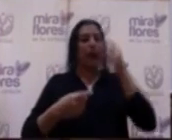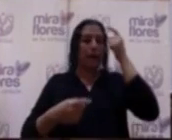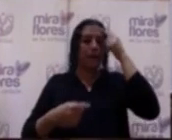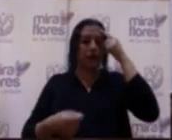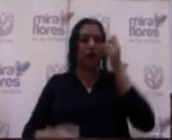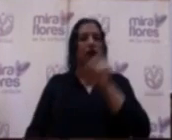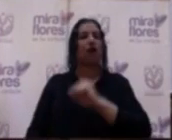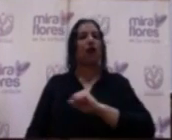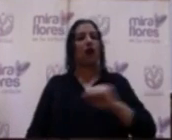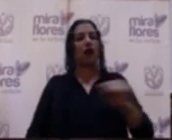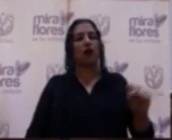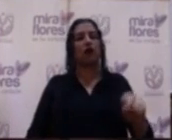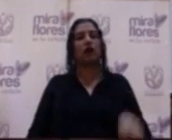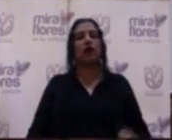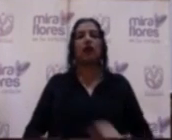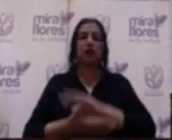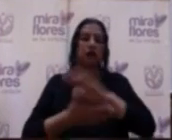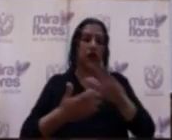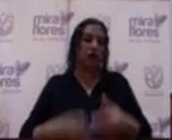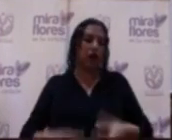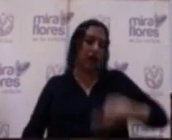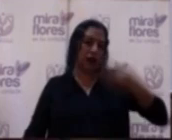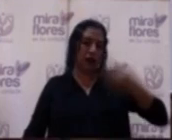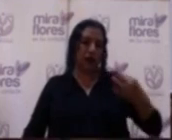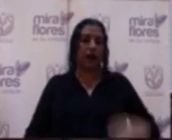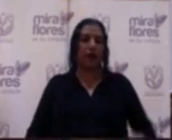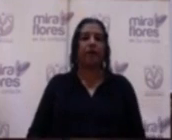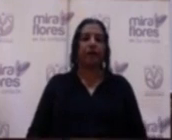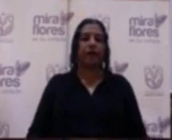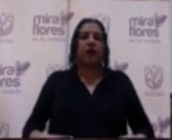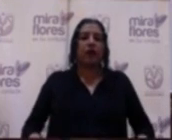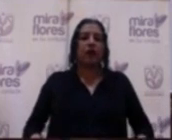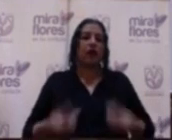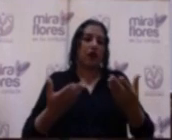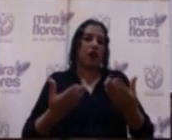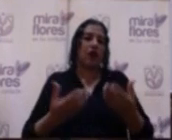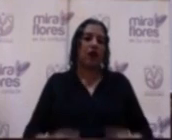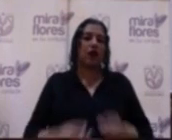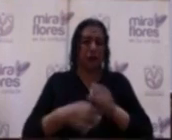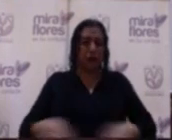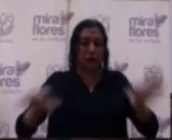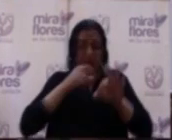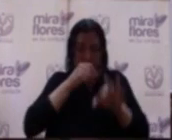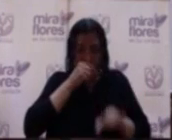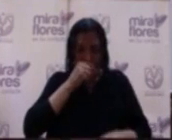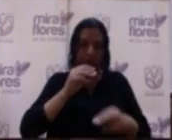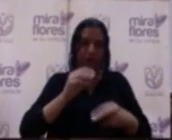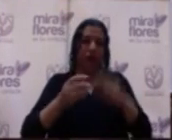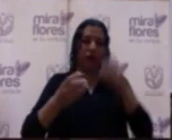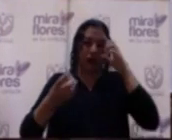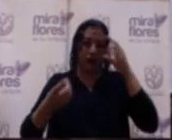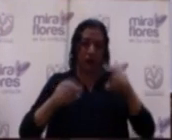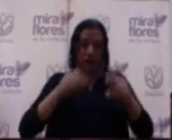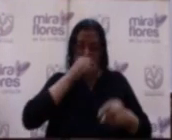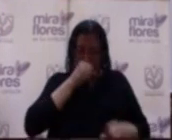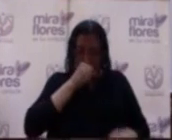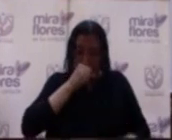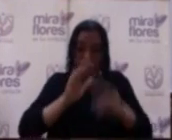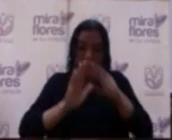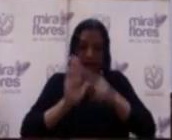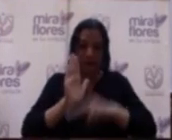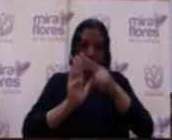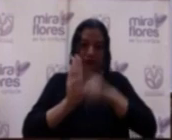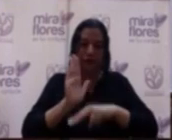contexto que justamente da primacía, de acuerdo con esta ordenanza, a lo que es el